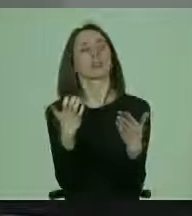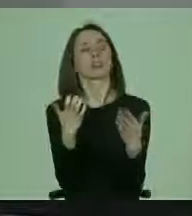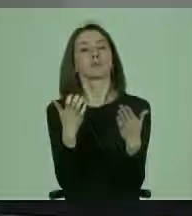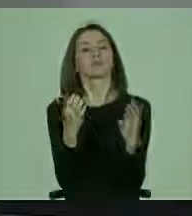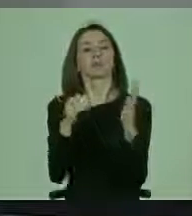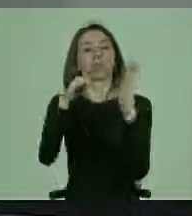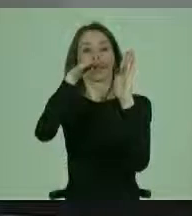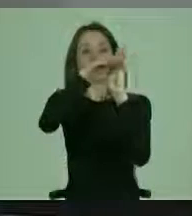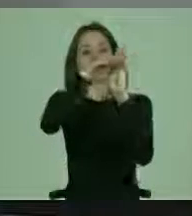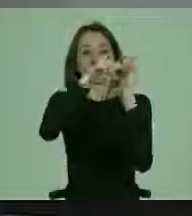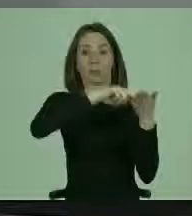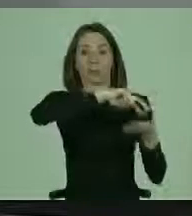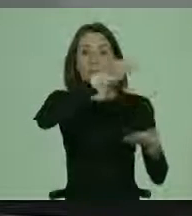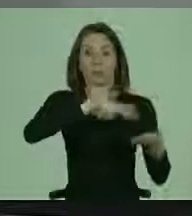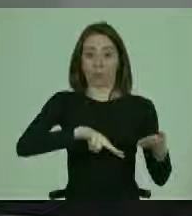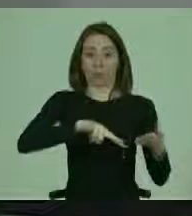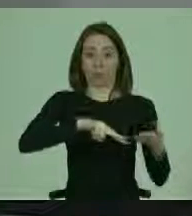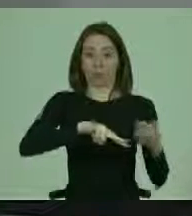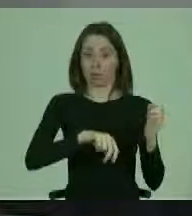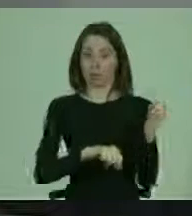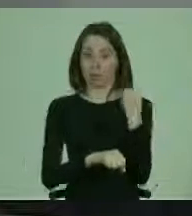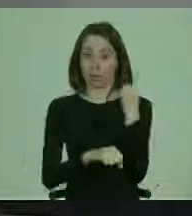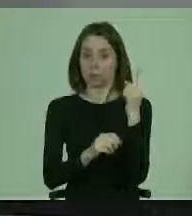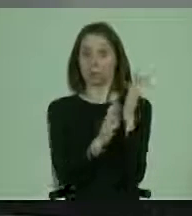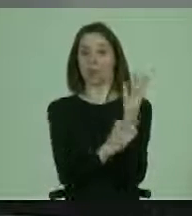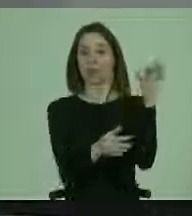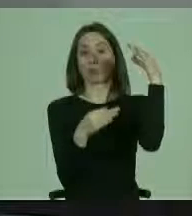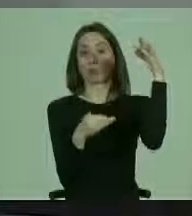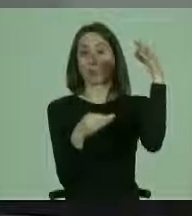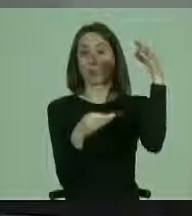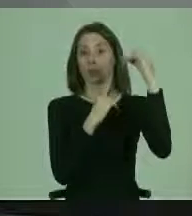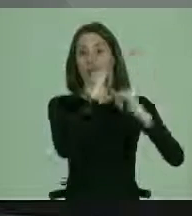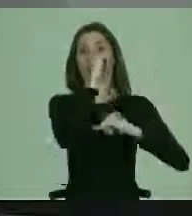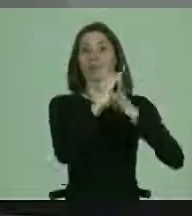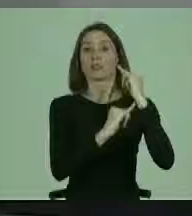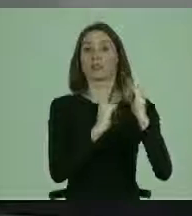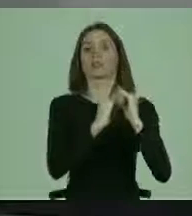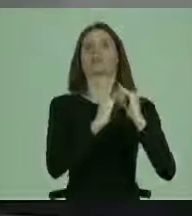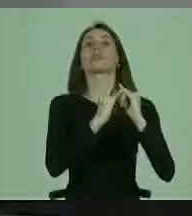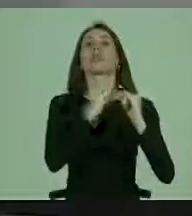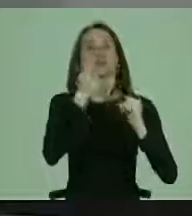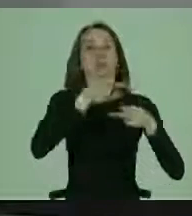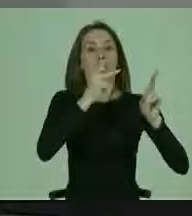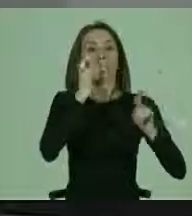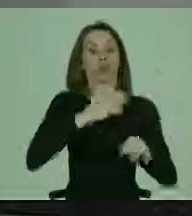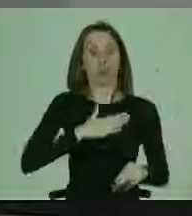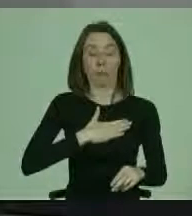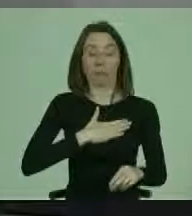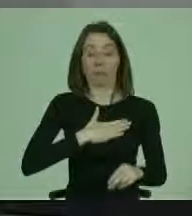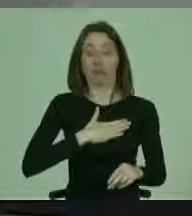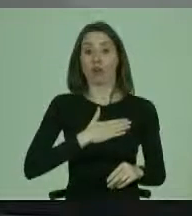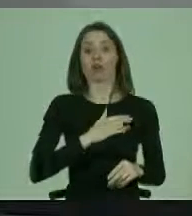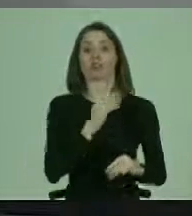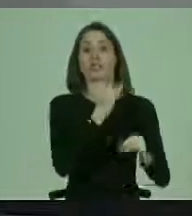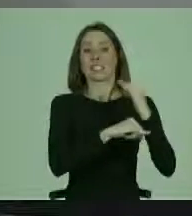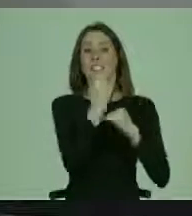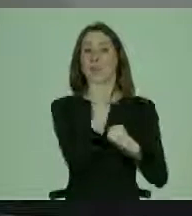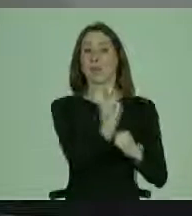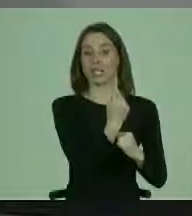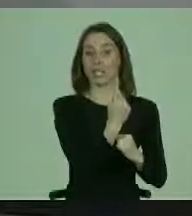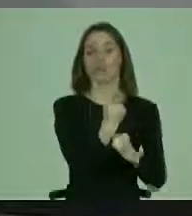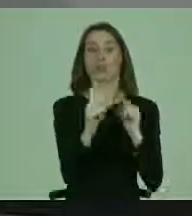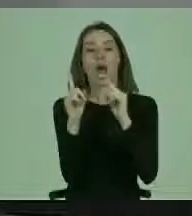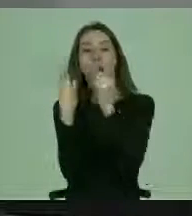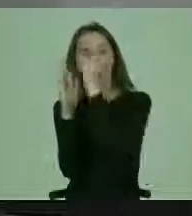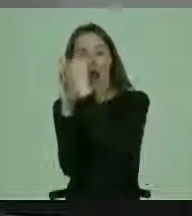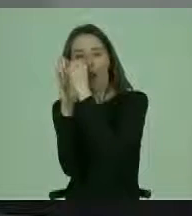estándar de la Convención, primer instrumento de derechos humanos del siglo XXI, y algunas pequeñas